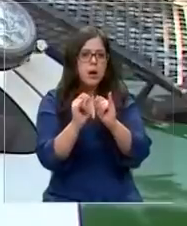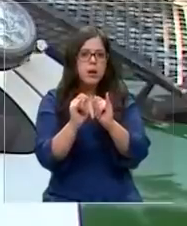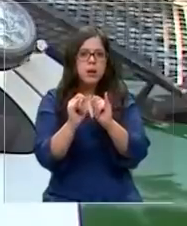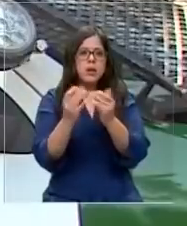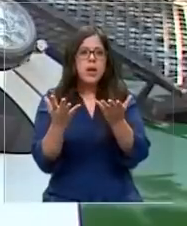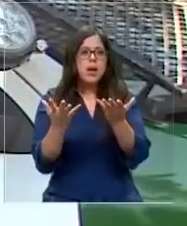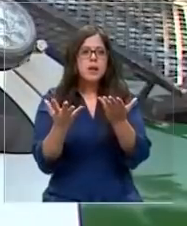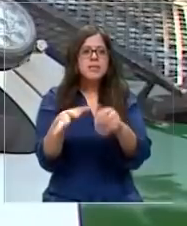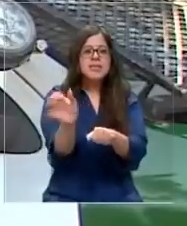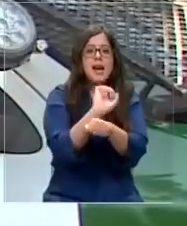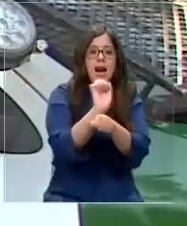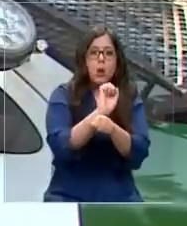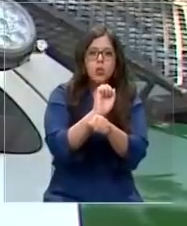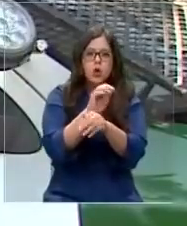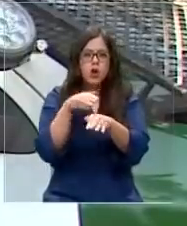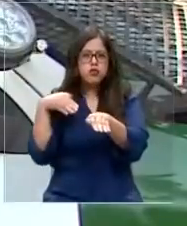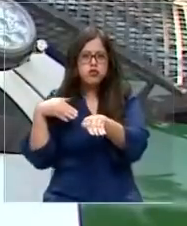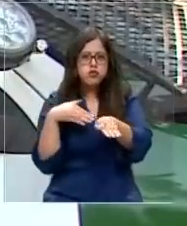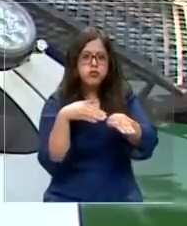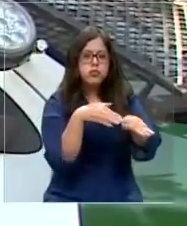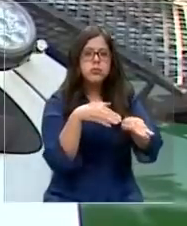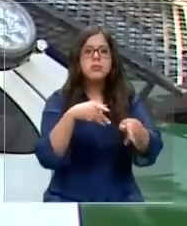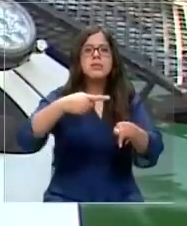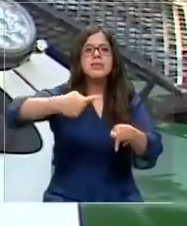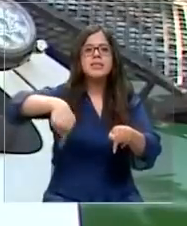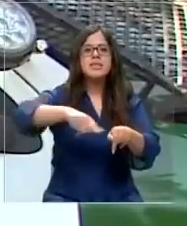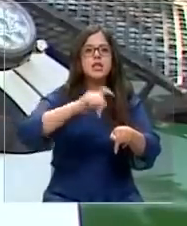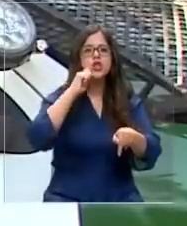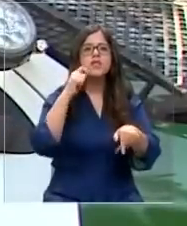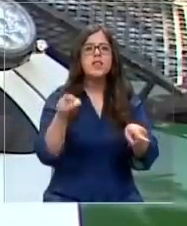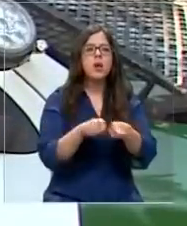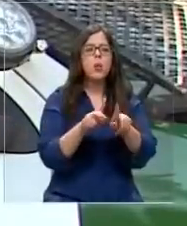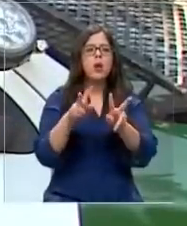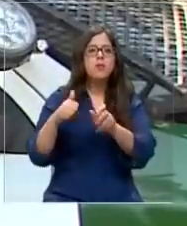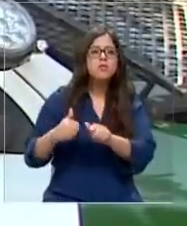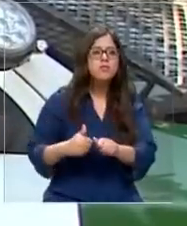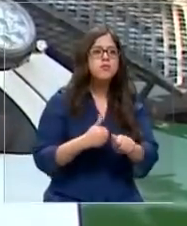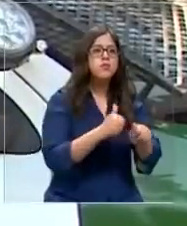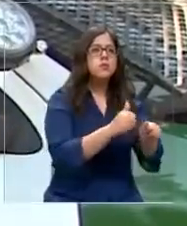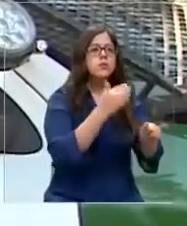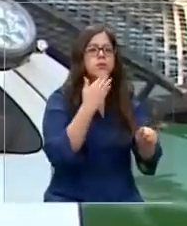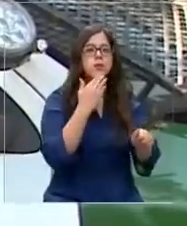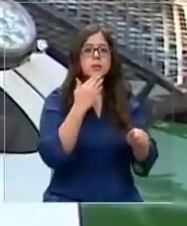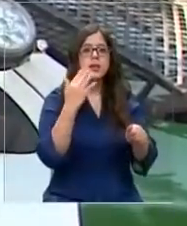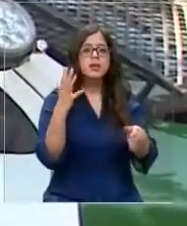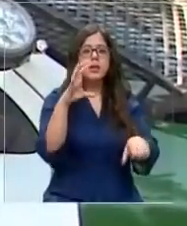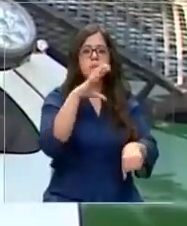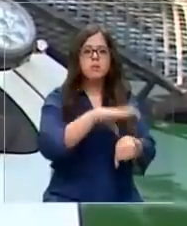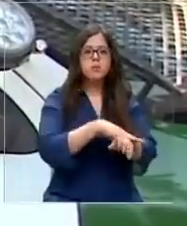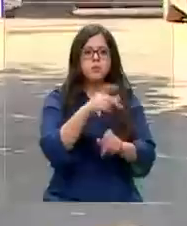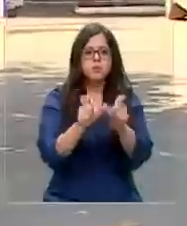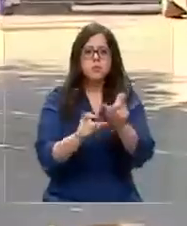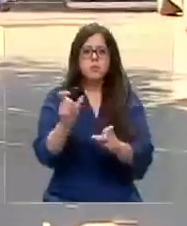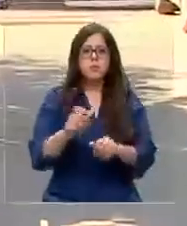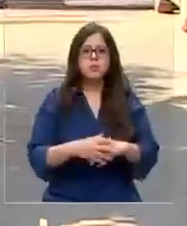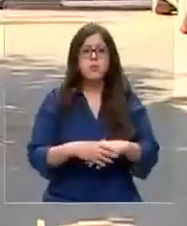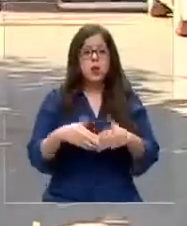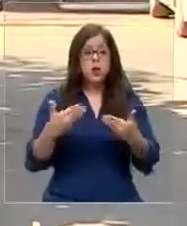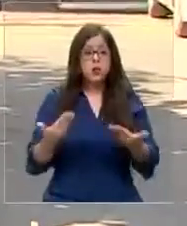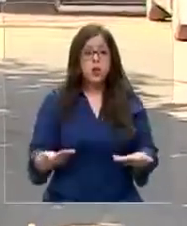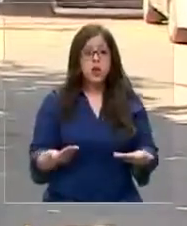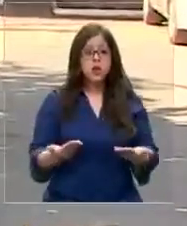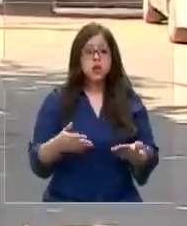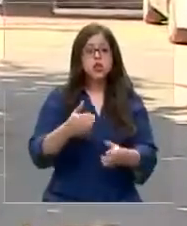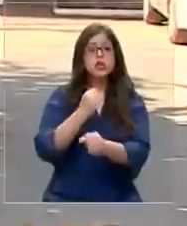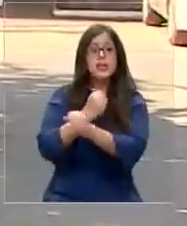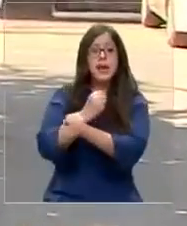dispositivos que se van acercando al lugar y quienes en definitiva van a ejecutar la acción del seguimiento y finalmente lograr la detención de los individuos. Por ello, los